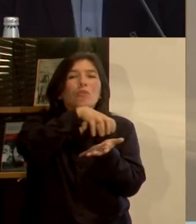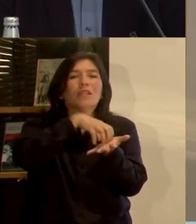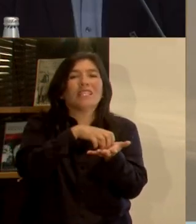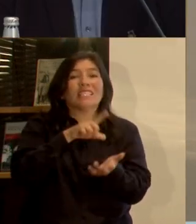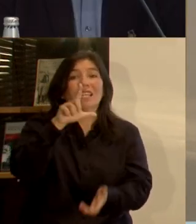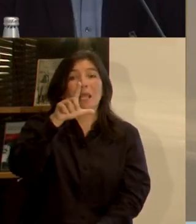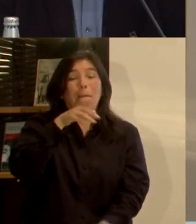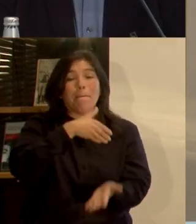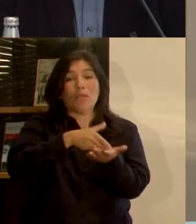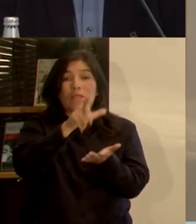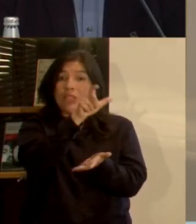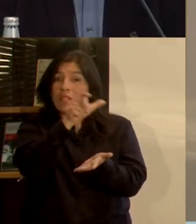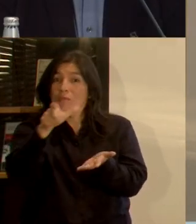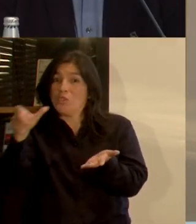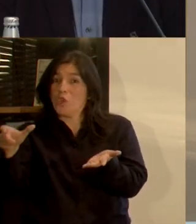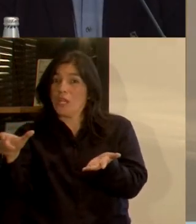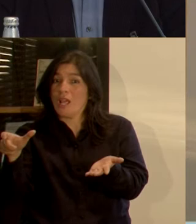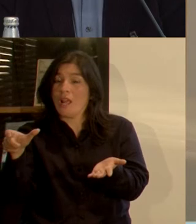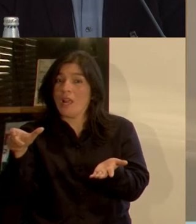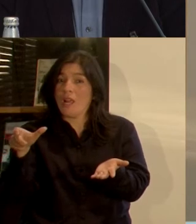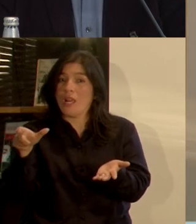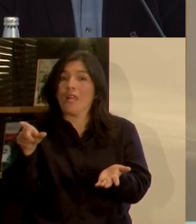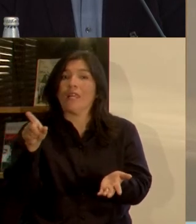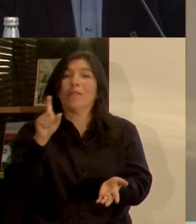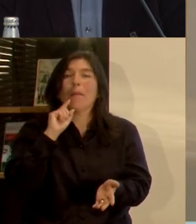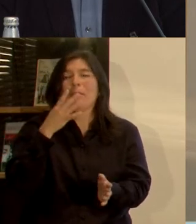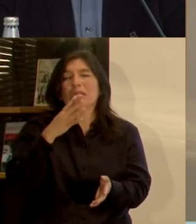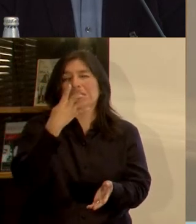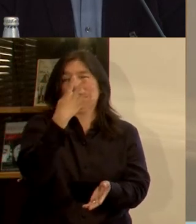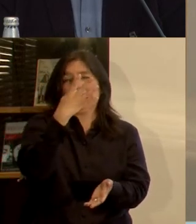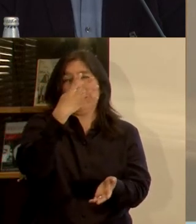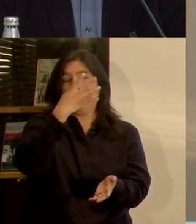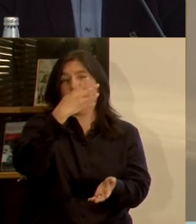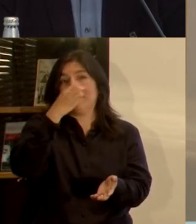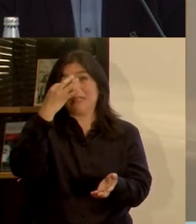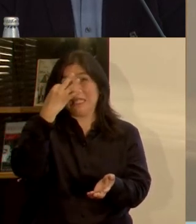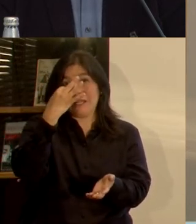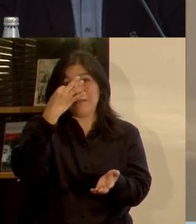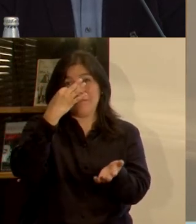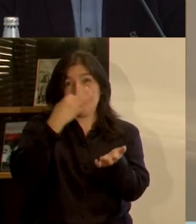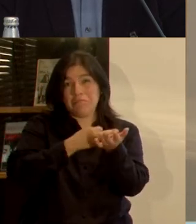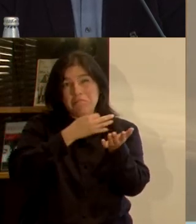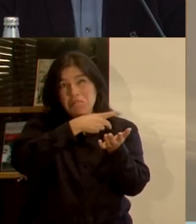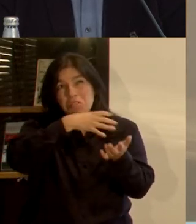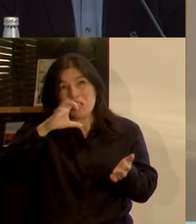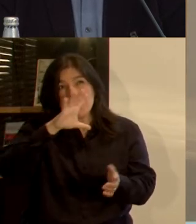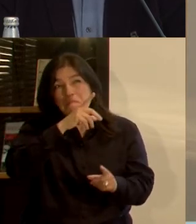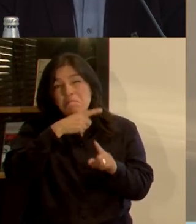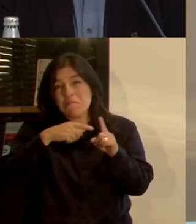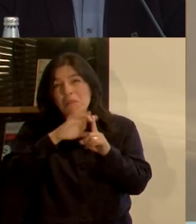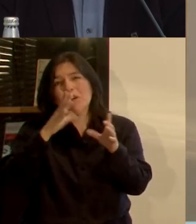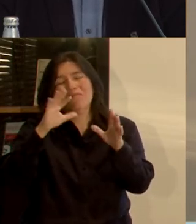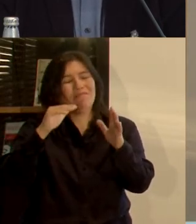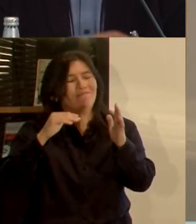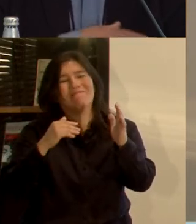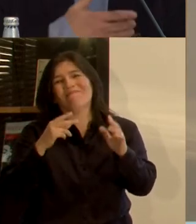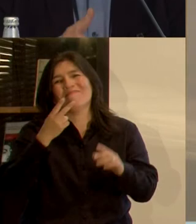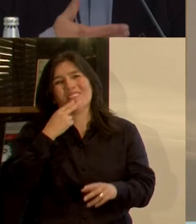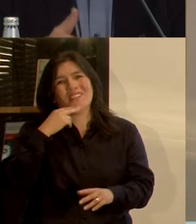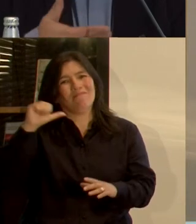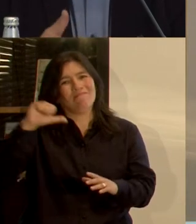7 millones de habitantes, es el área metropolitana, tenemos la mitad en condiciones, digamos, viviendo en rango inferior. Esto no significa